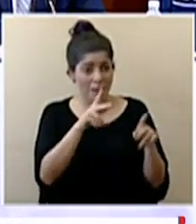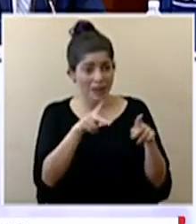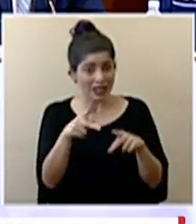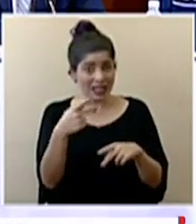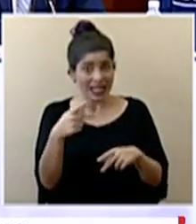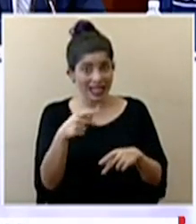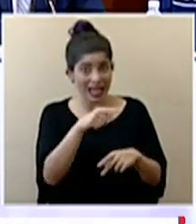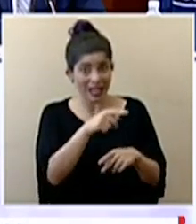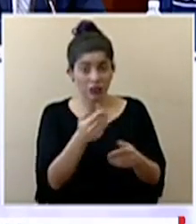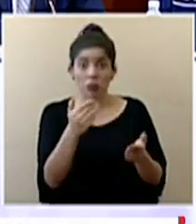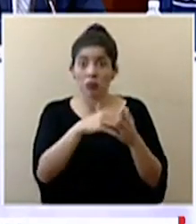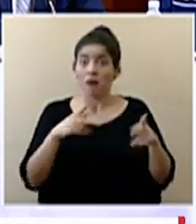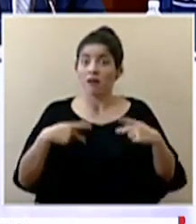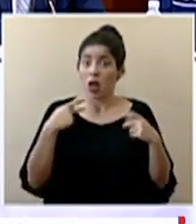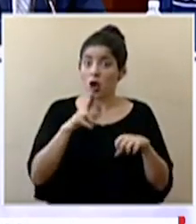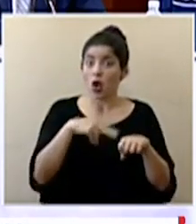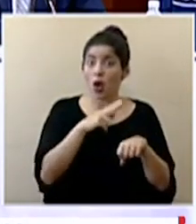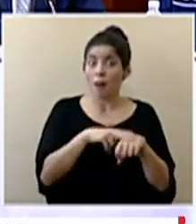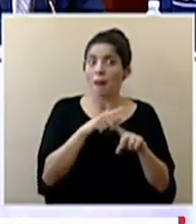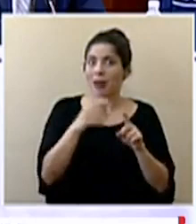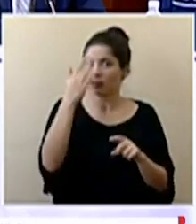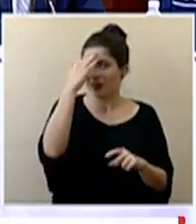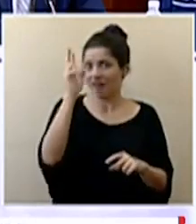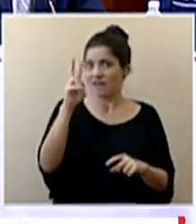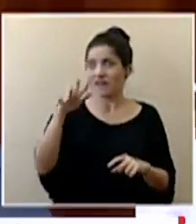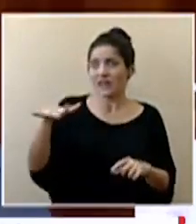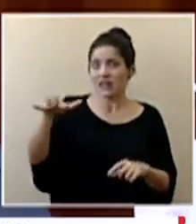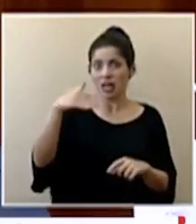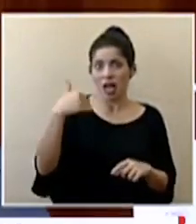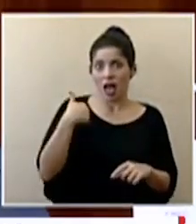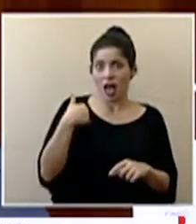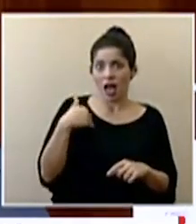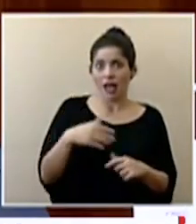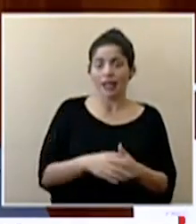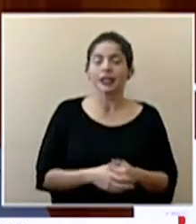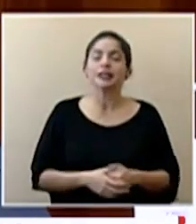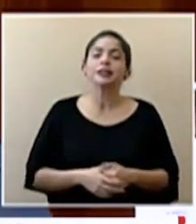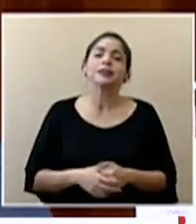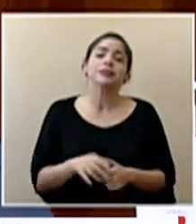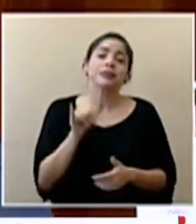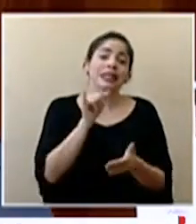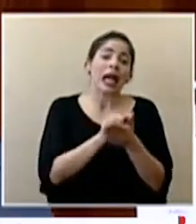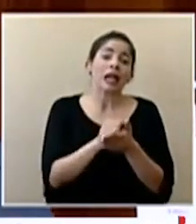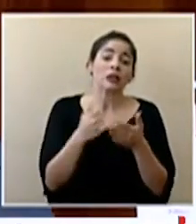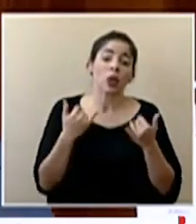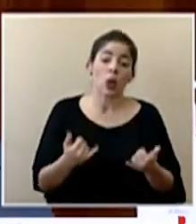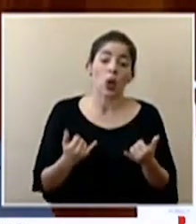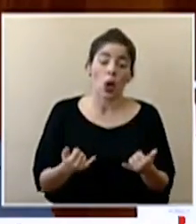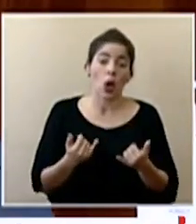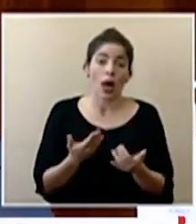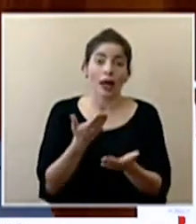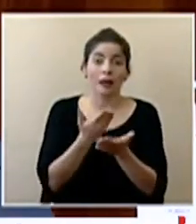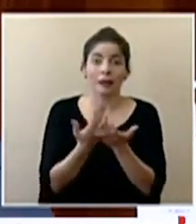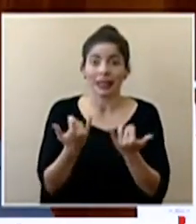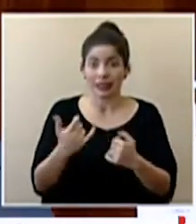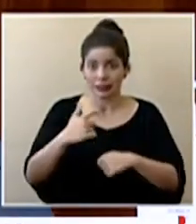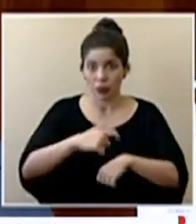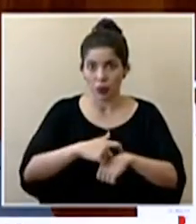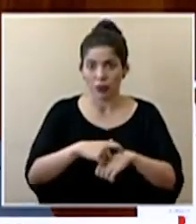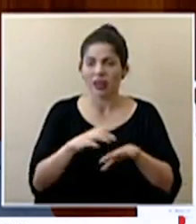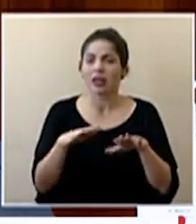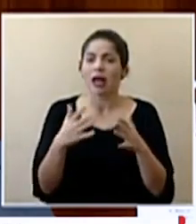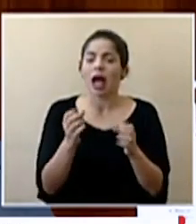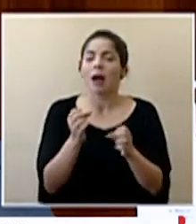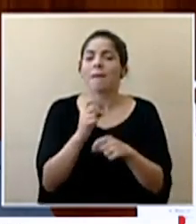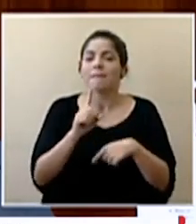retome esa rutina sabiendo que el virus va a seguir circulando en eso lo que ya estamos planteando desde ese momento es hacer